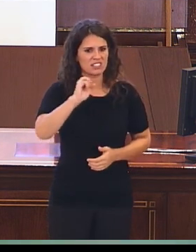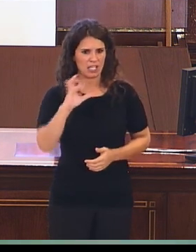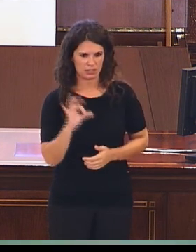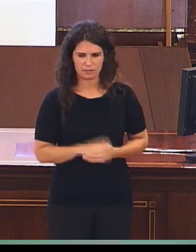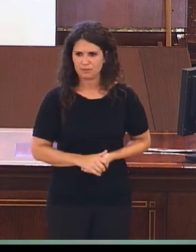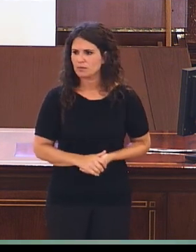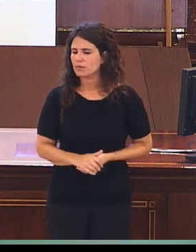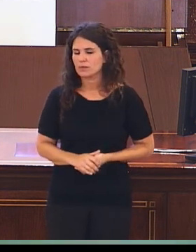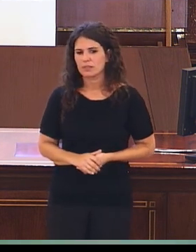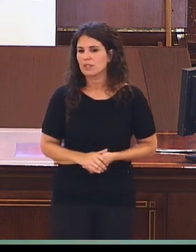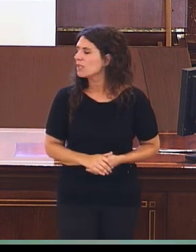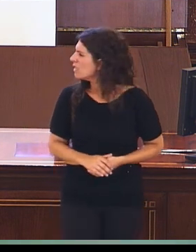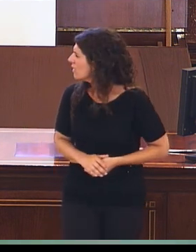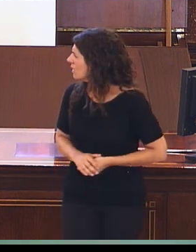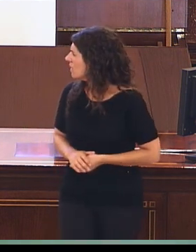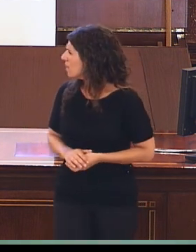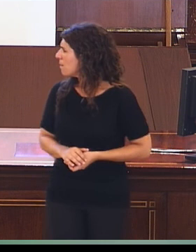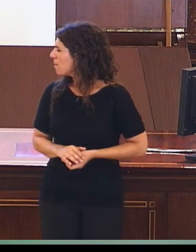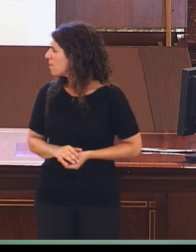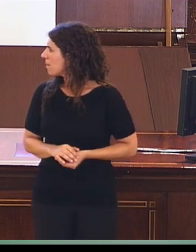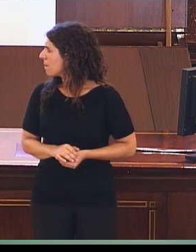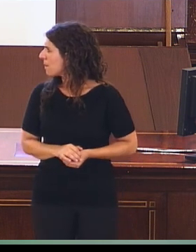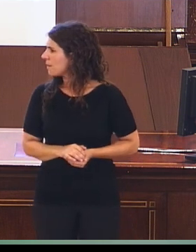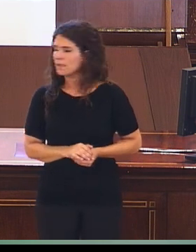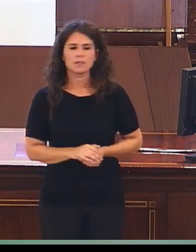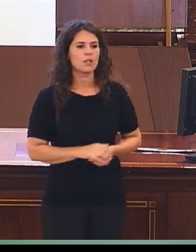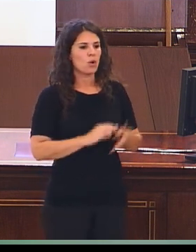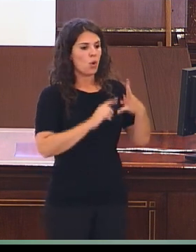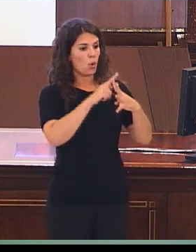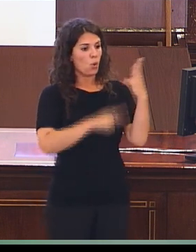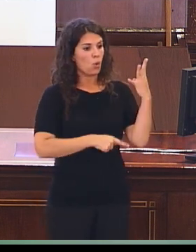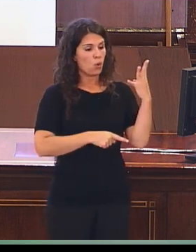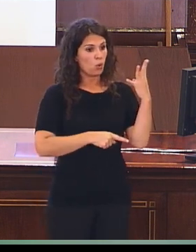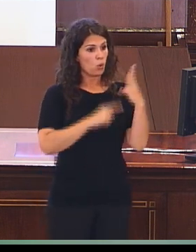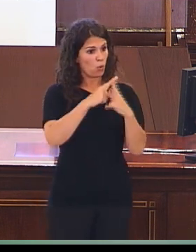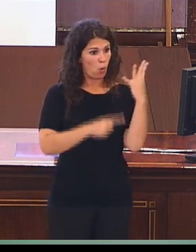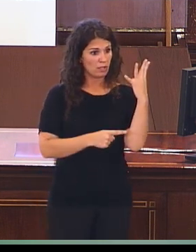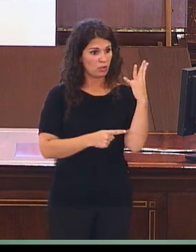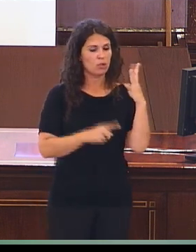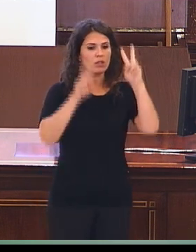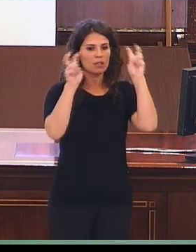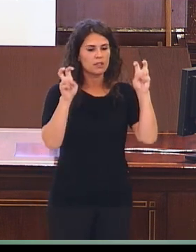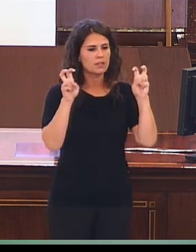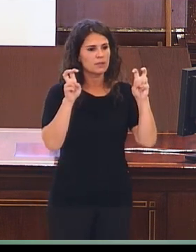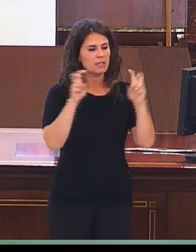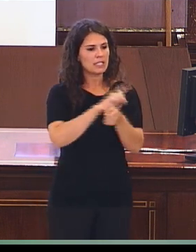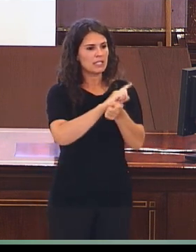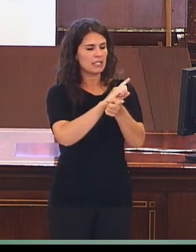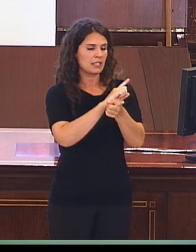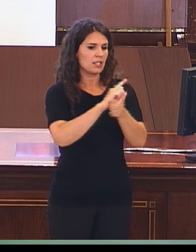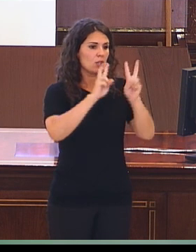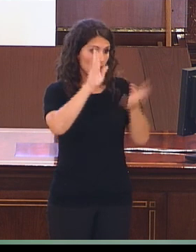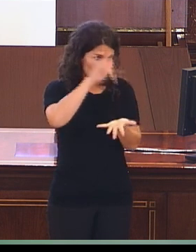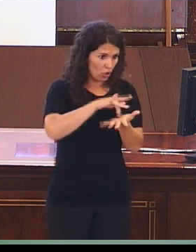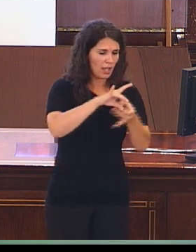Cuatro artículos, pues, van dedicados a examinar la lengua de signos en condiciones de trastornos específicos del lenguaje. De